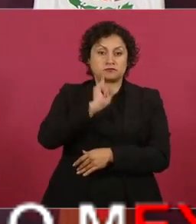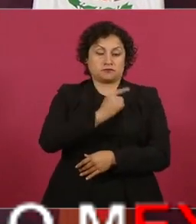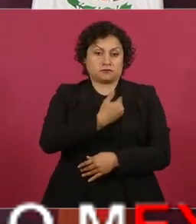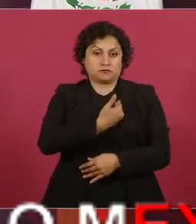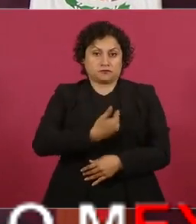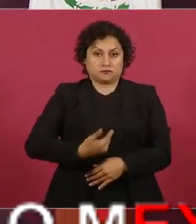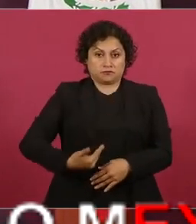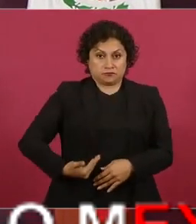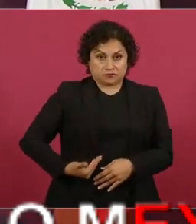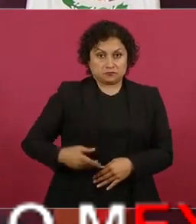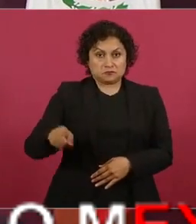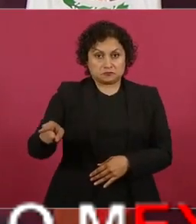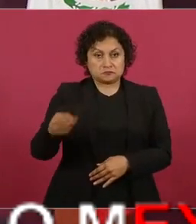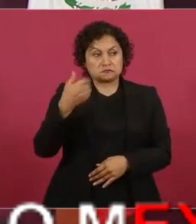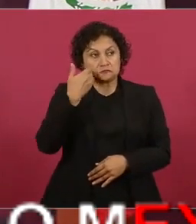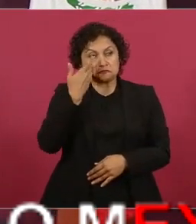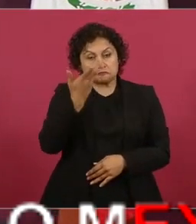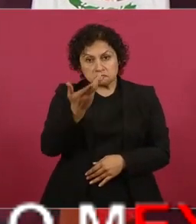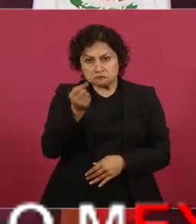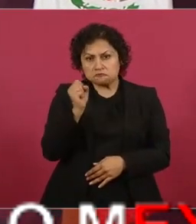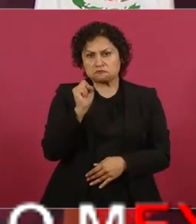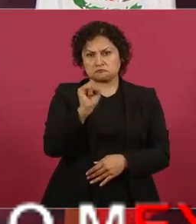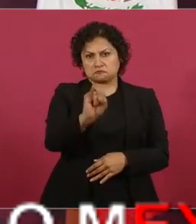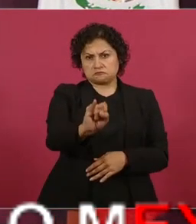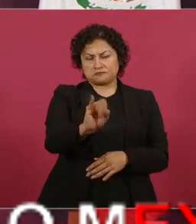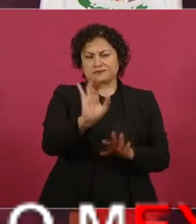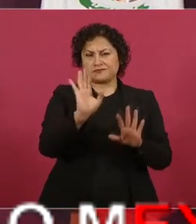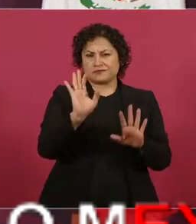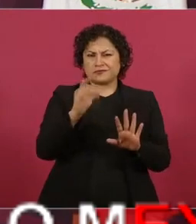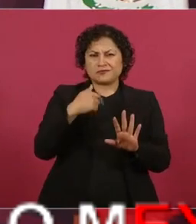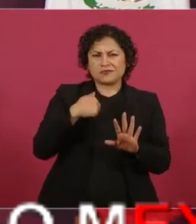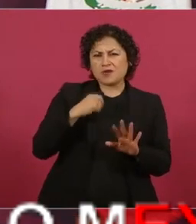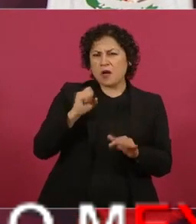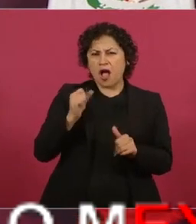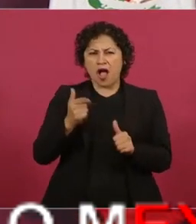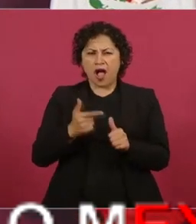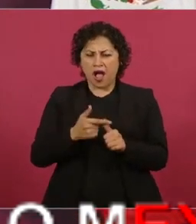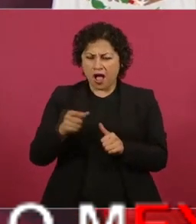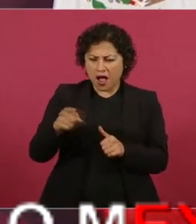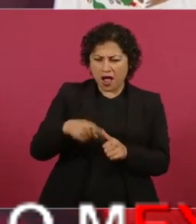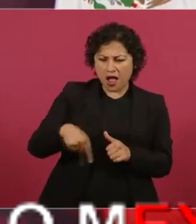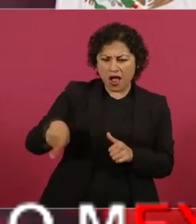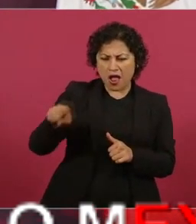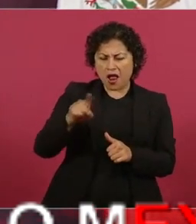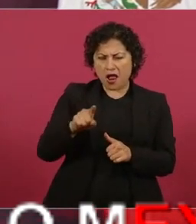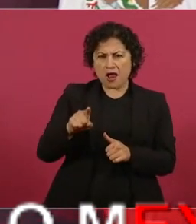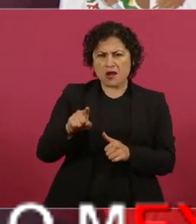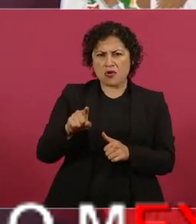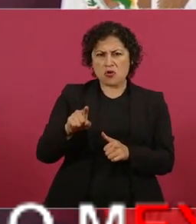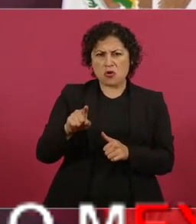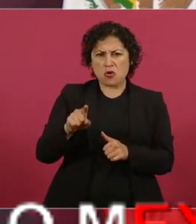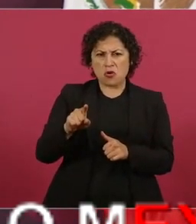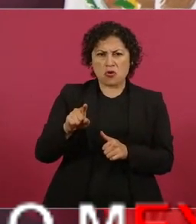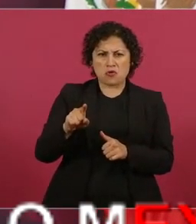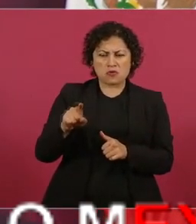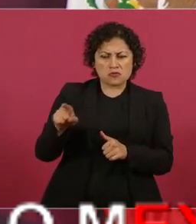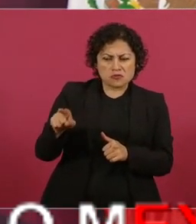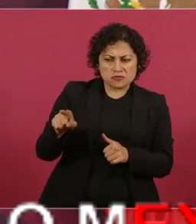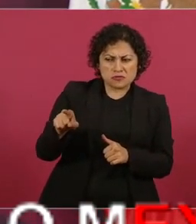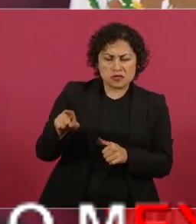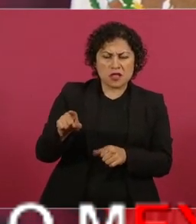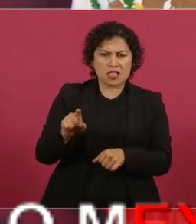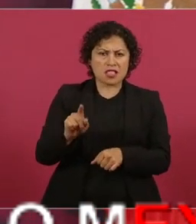la intención. No creo que sea un truco que tengan bien ensayado,